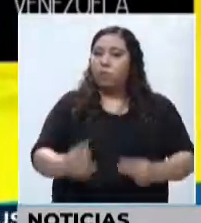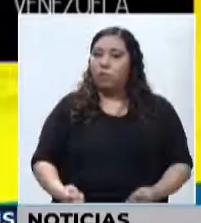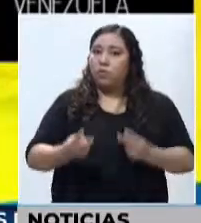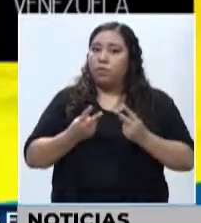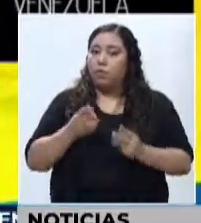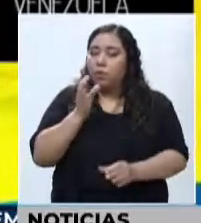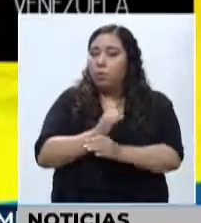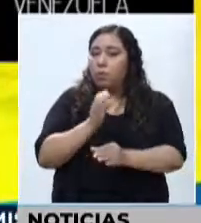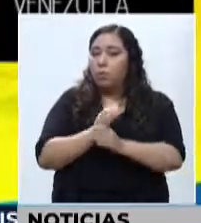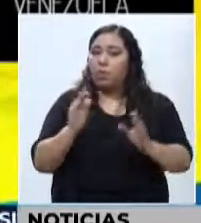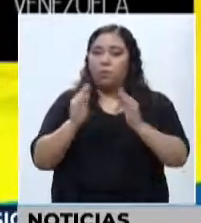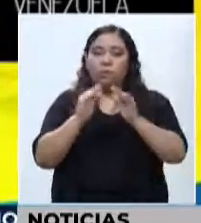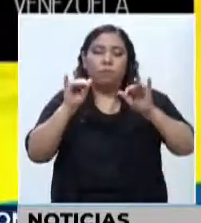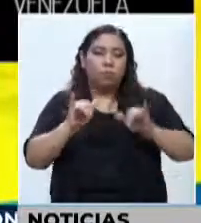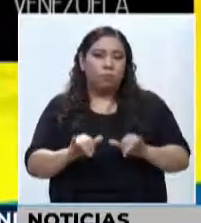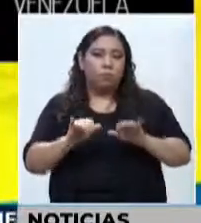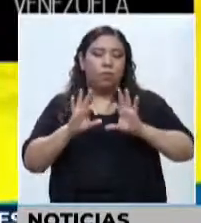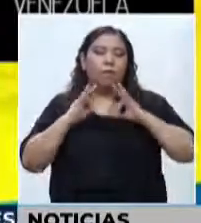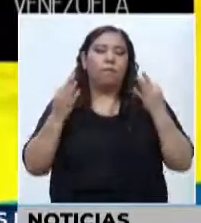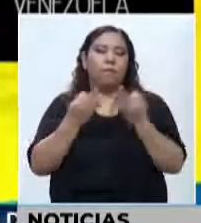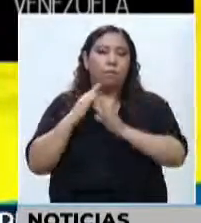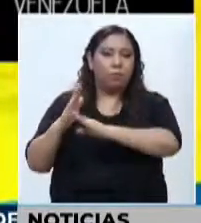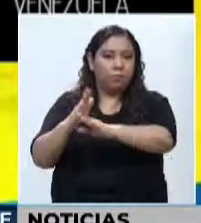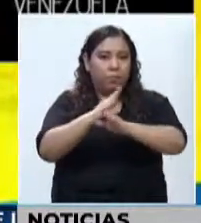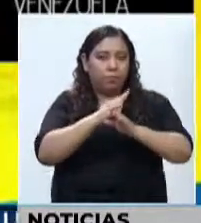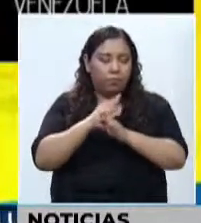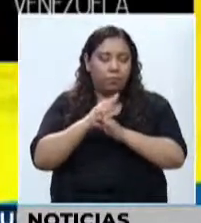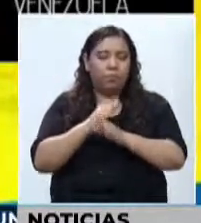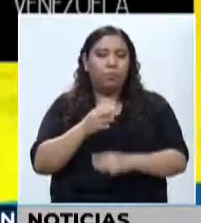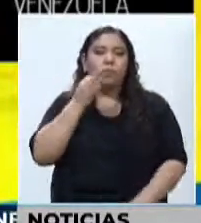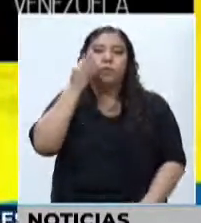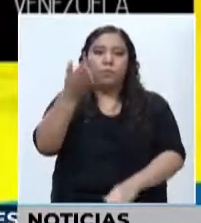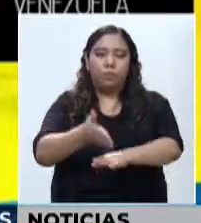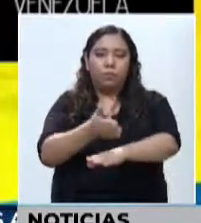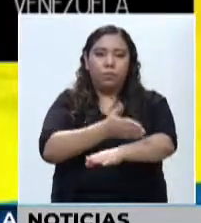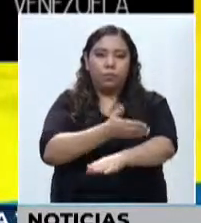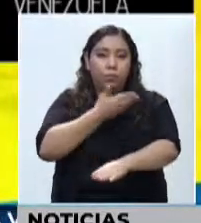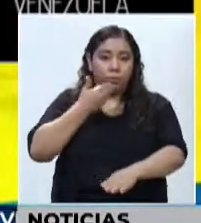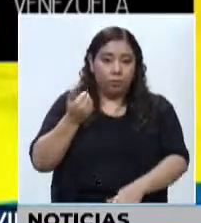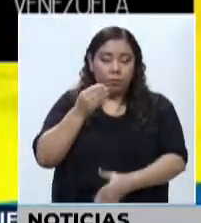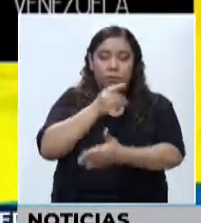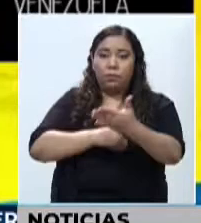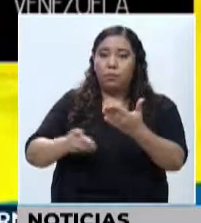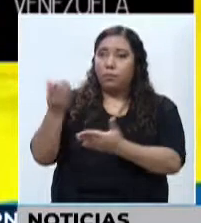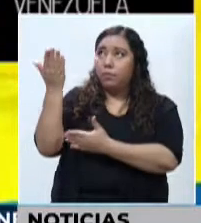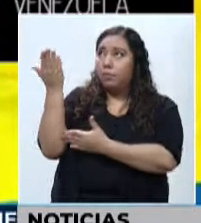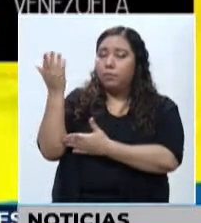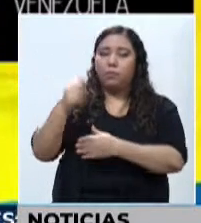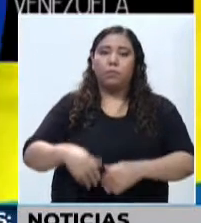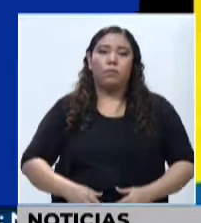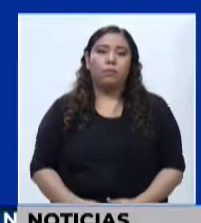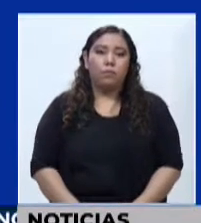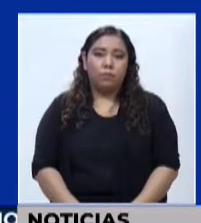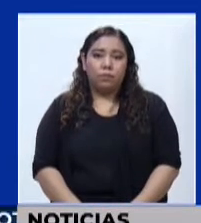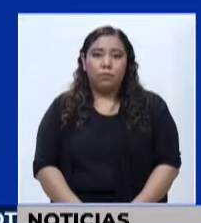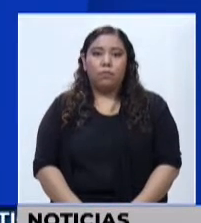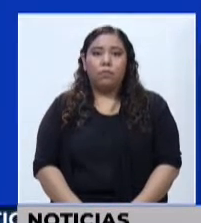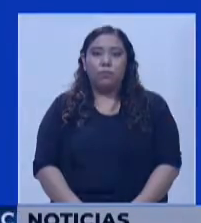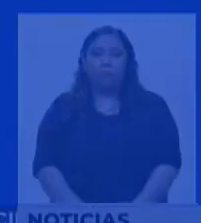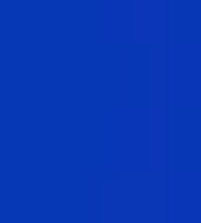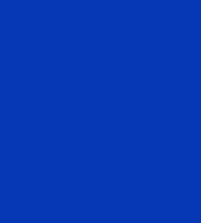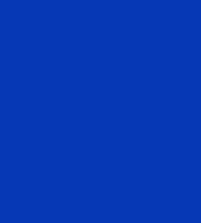juega. Quédate en casa y protege a tu familia del COVID-19. Ya vendrán tiempos mejores. Dios mediante.